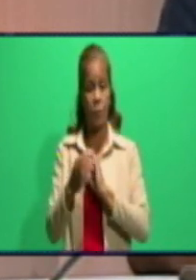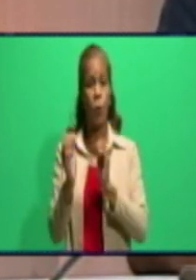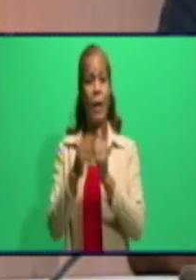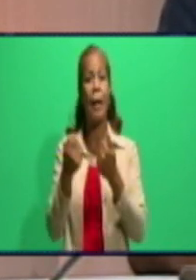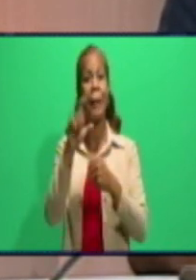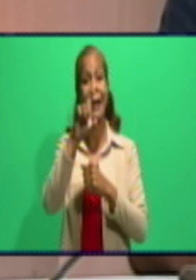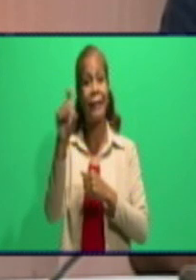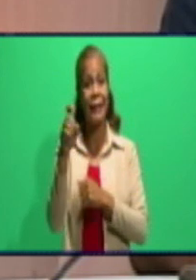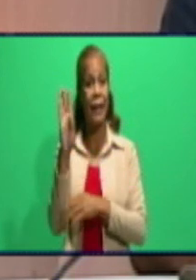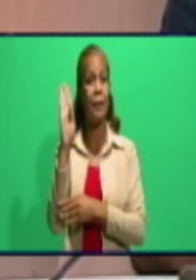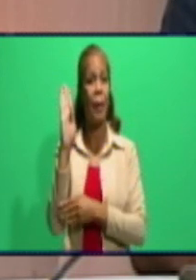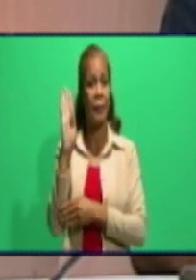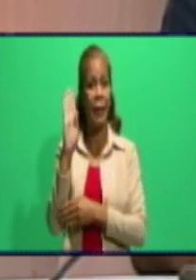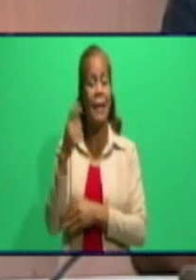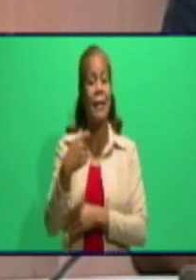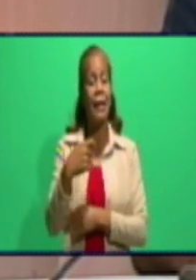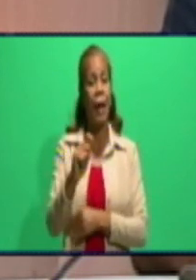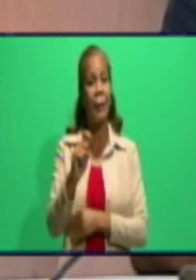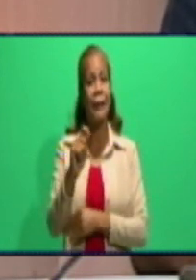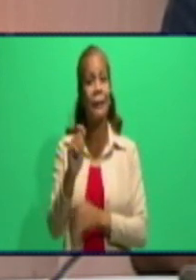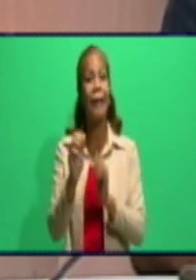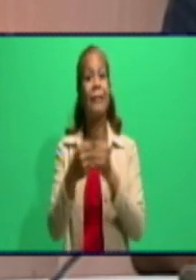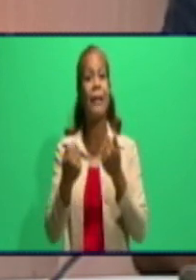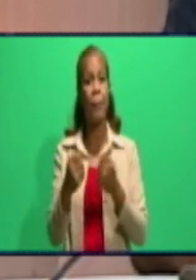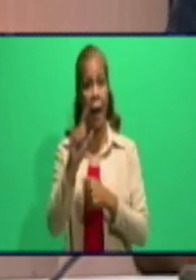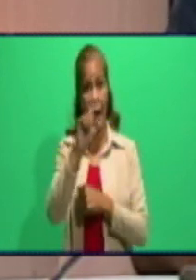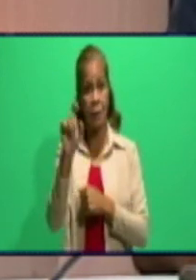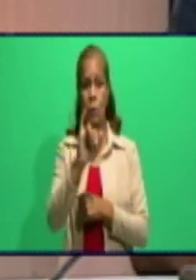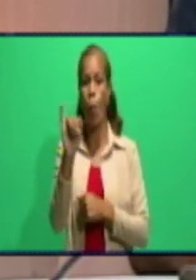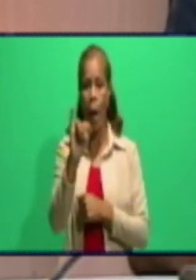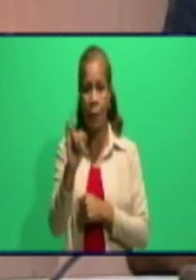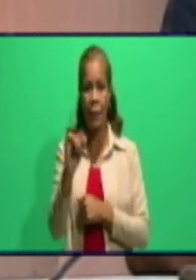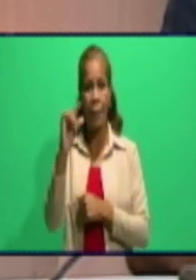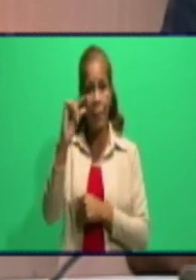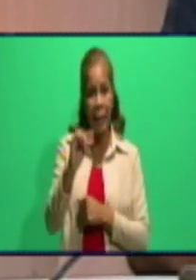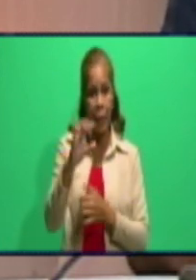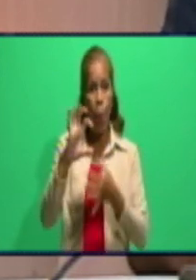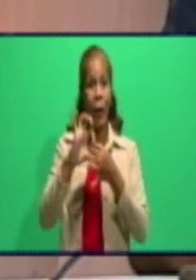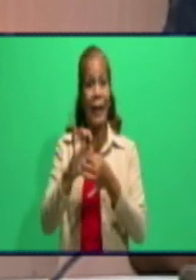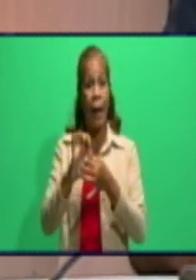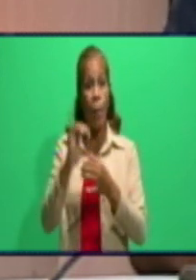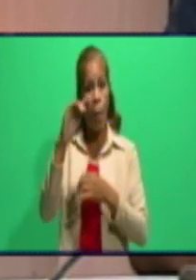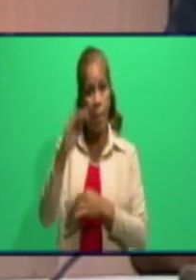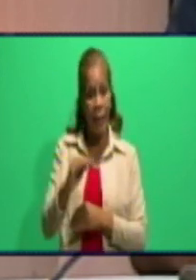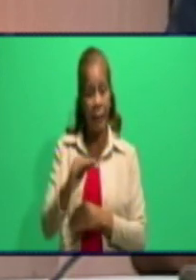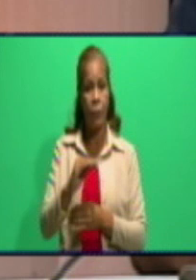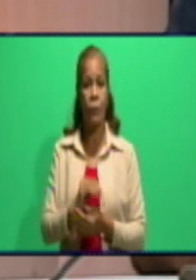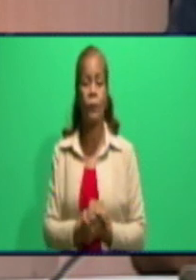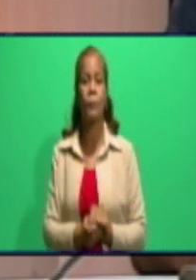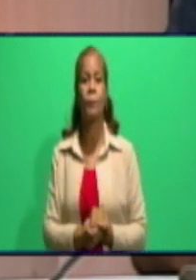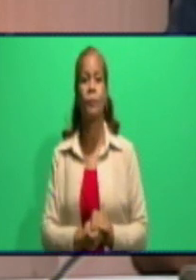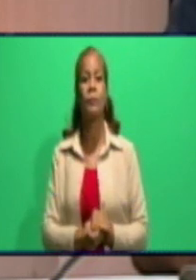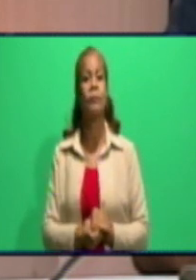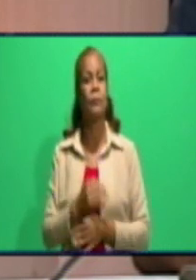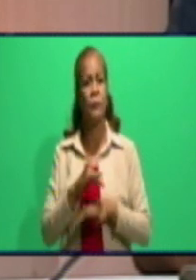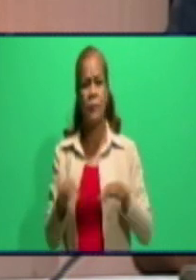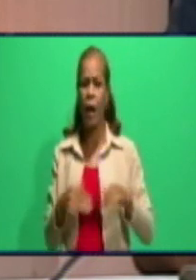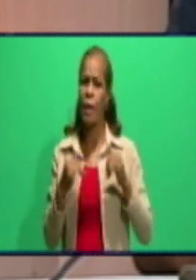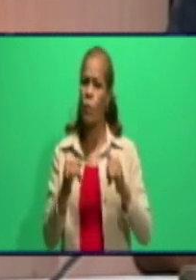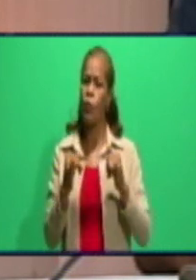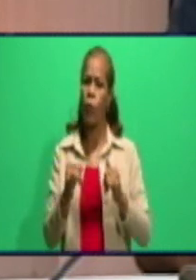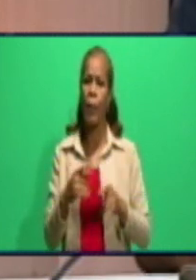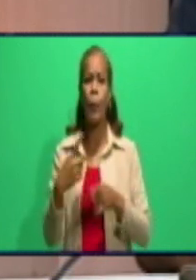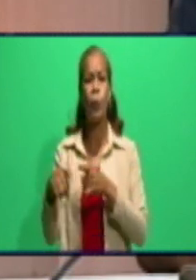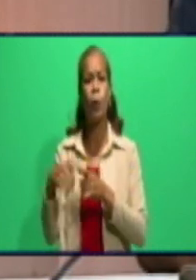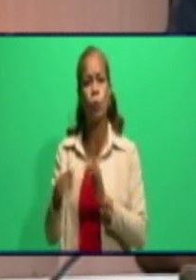Bavinet, la venta de pan bajo peso es una panería multireincidente, que lo hemos tratado en otros programas, y se denota que